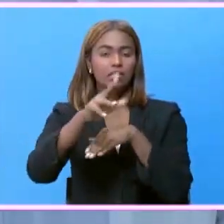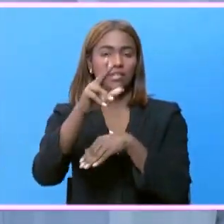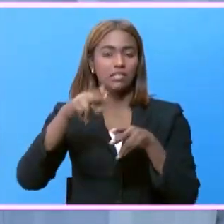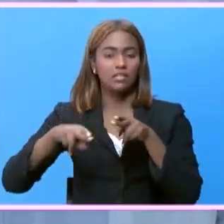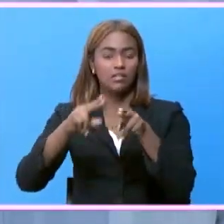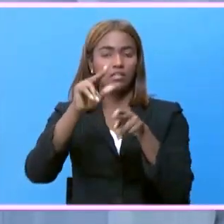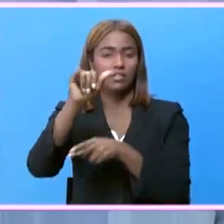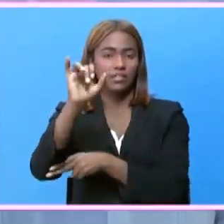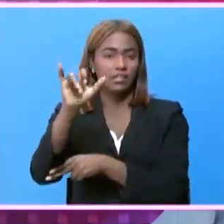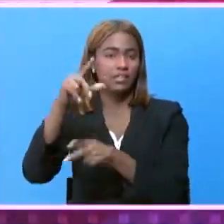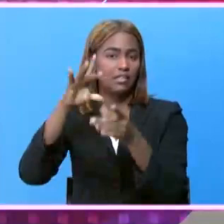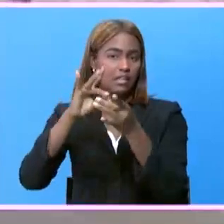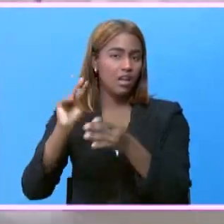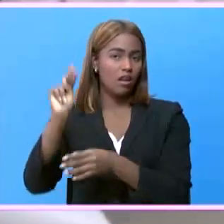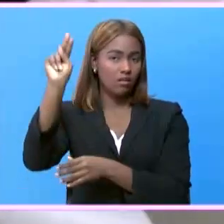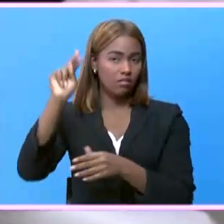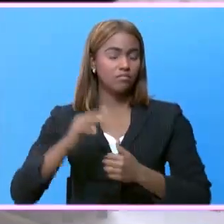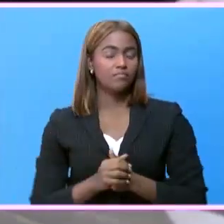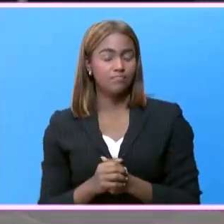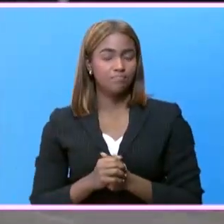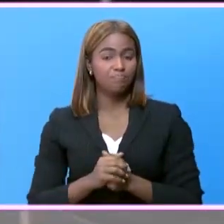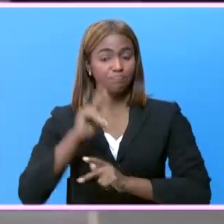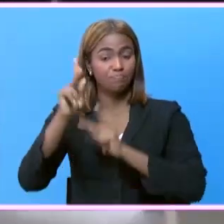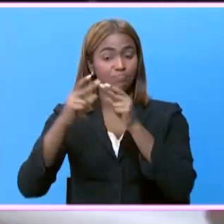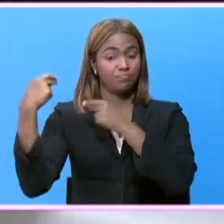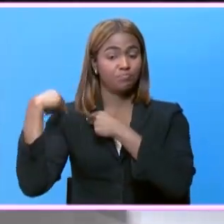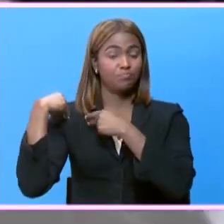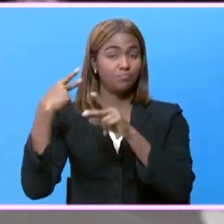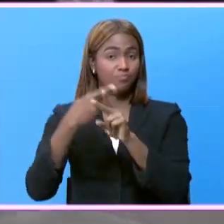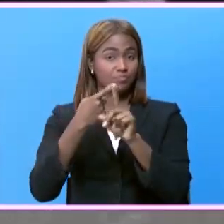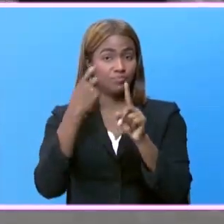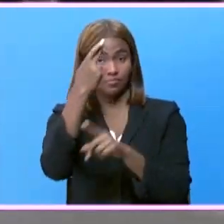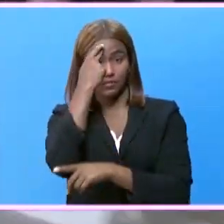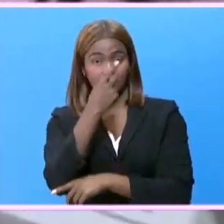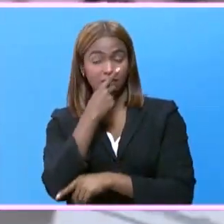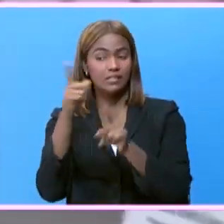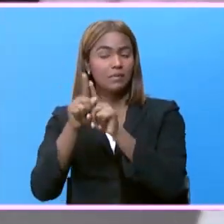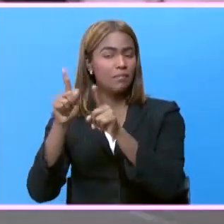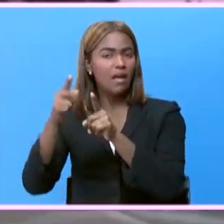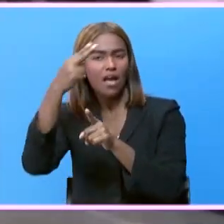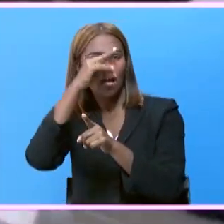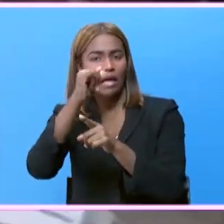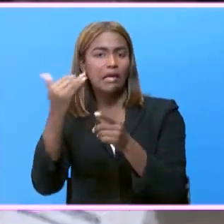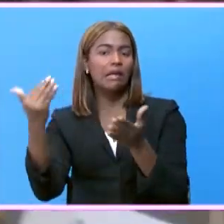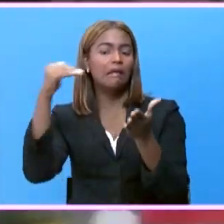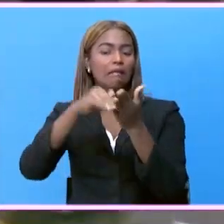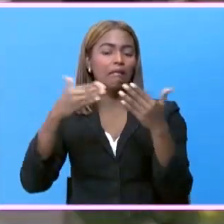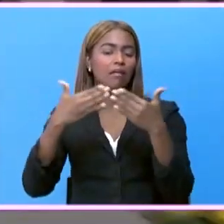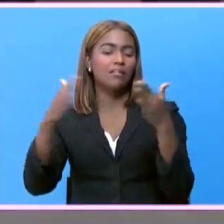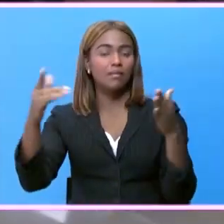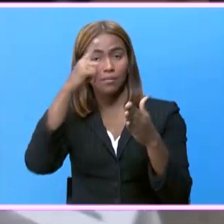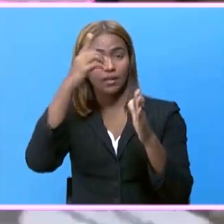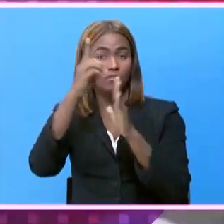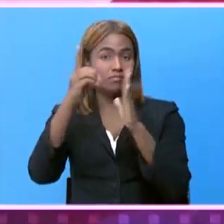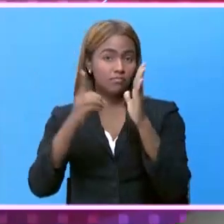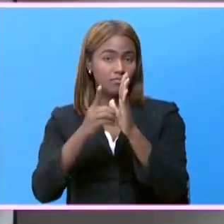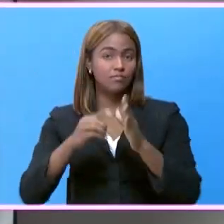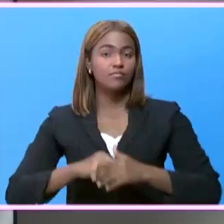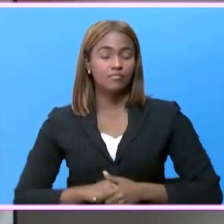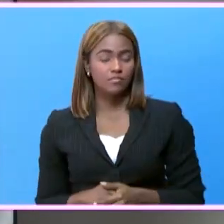Yaque del Norte. Autoridades dominicanas y haitianas buscan reabrir mercado en Dajabón.